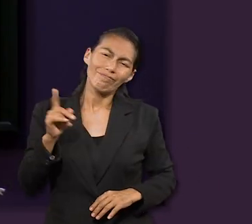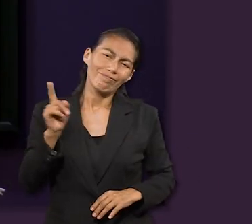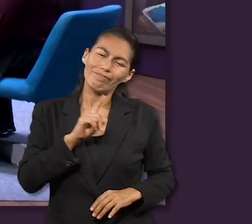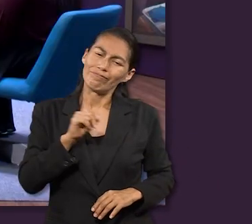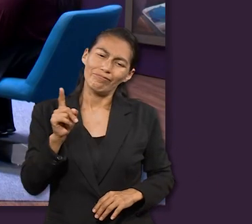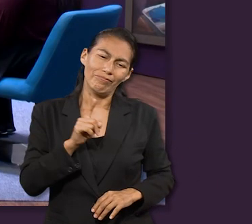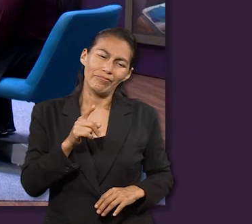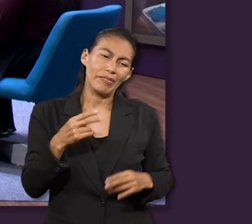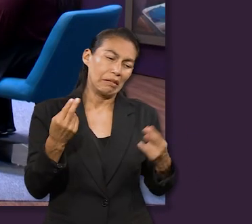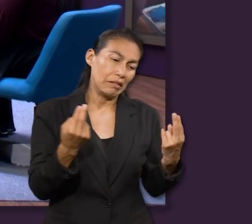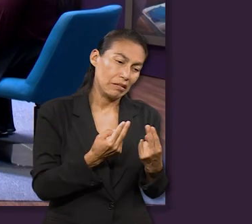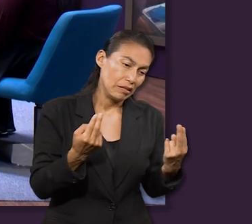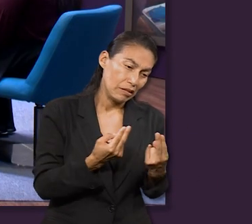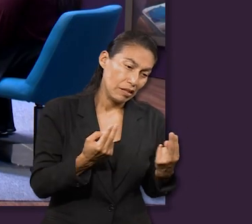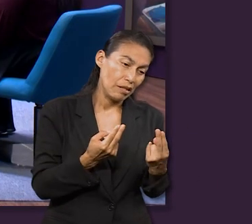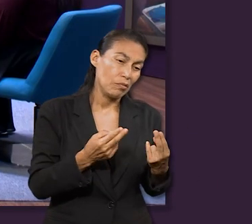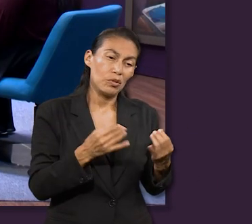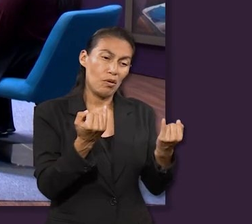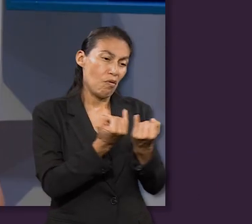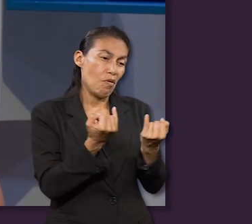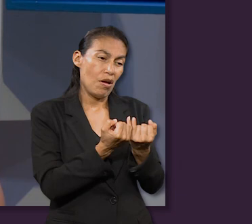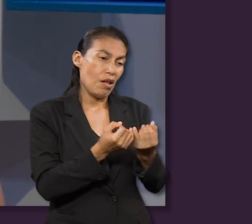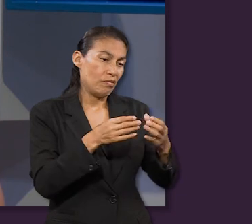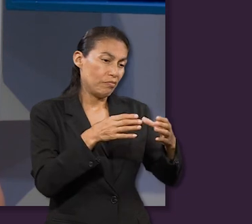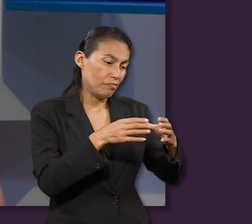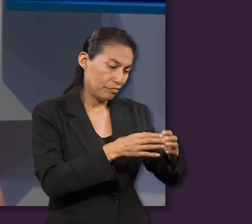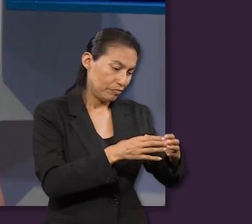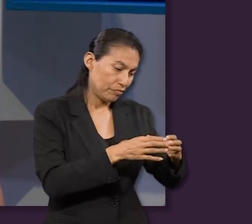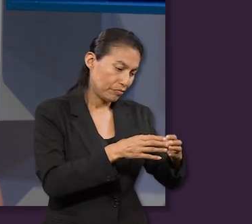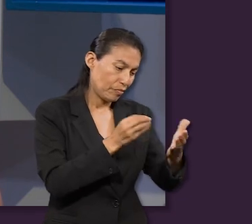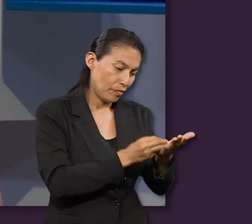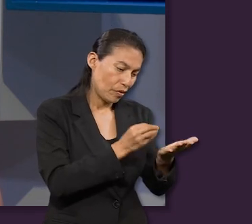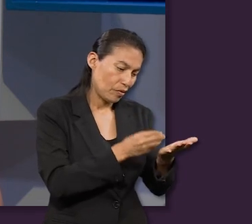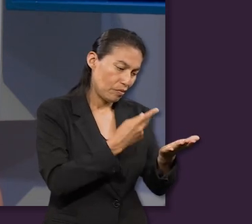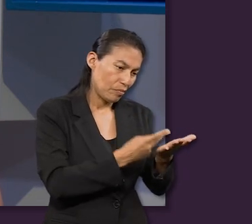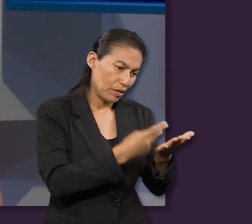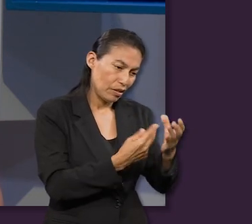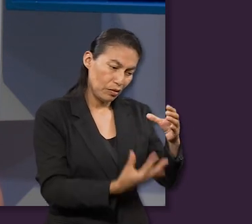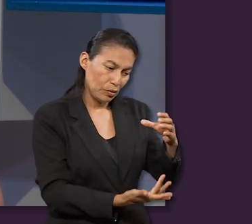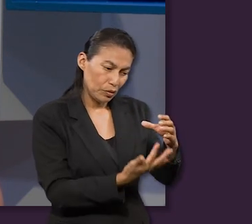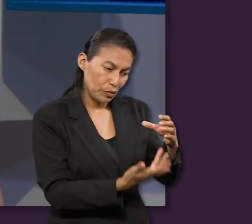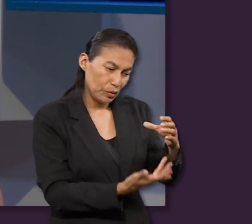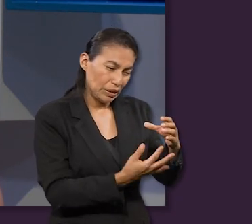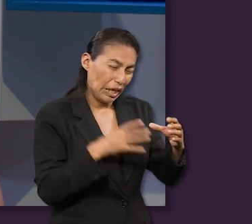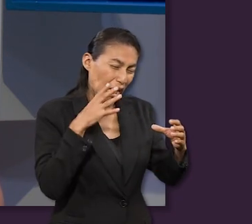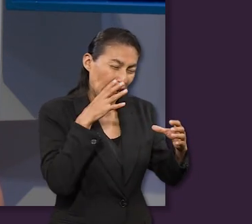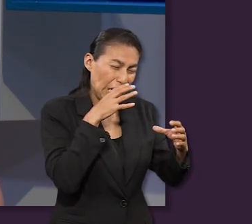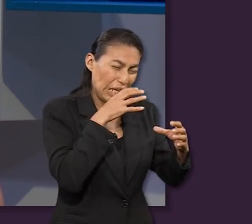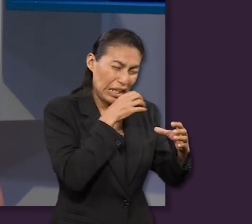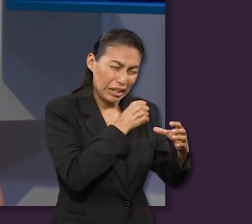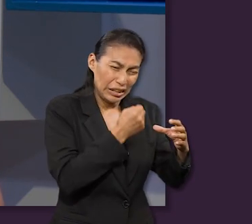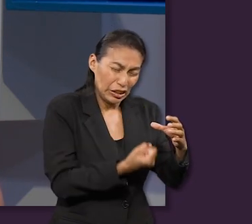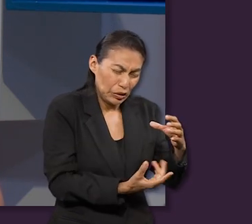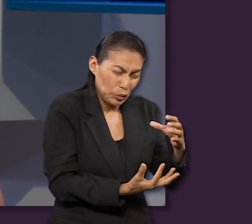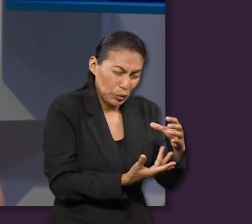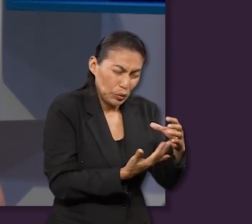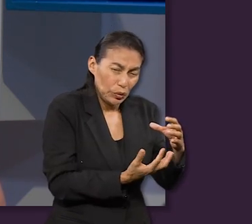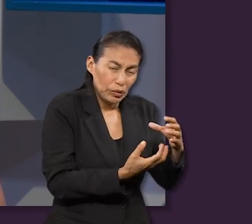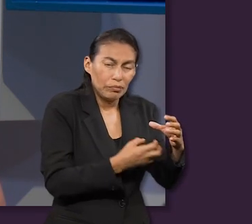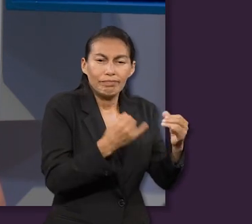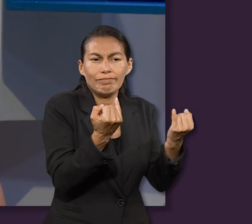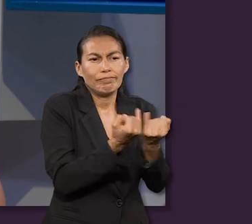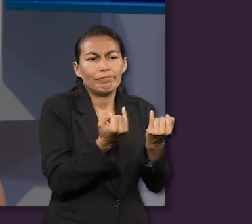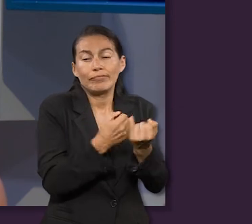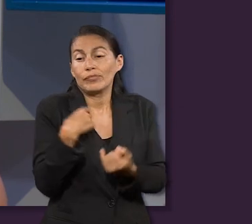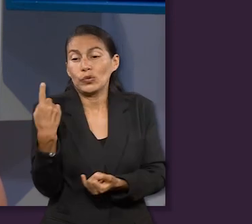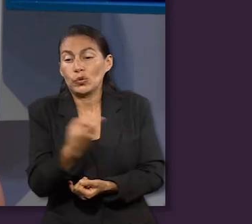pruebas y tenemos que enfrentarnos a ese calor que a veces quema y duele, pero todo sea para estar en la vida eterna con